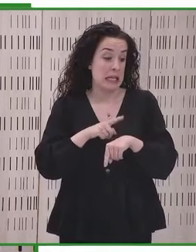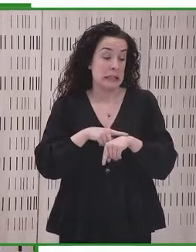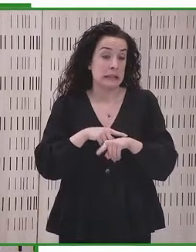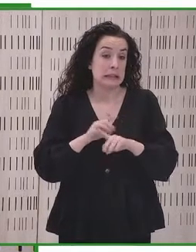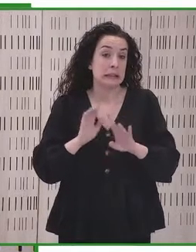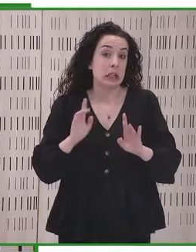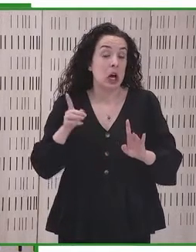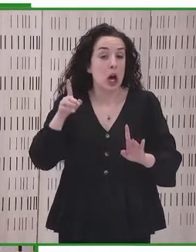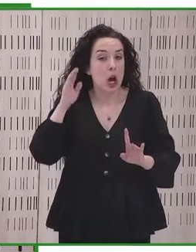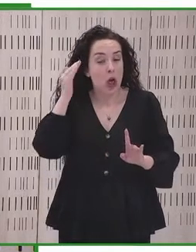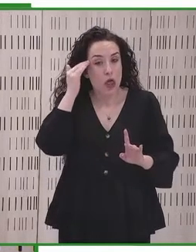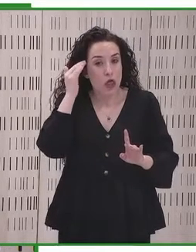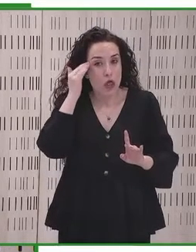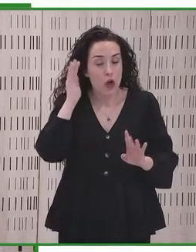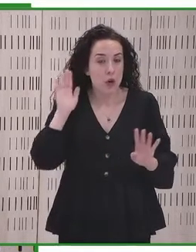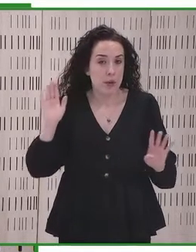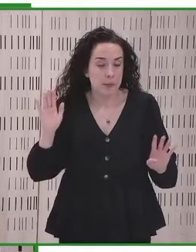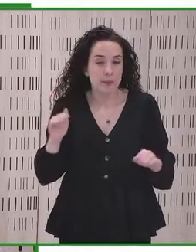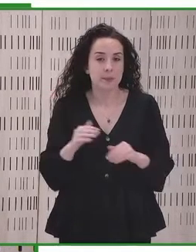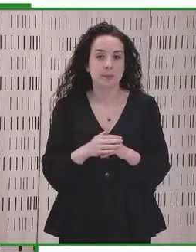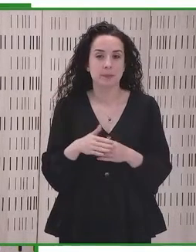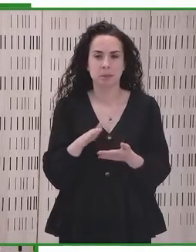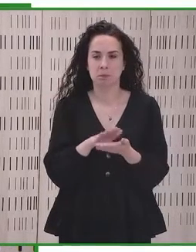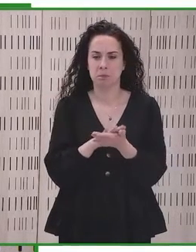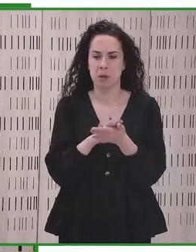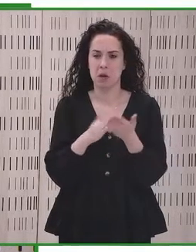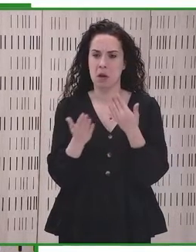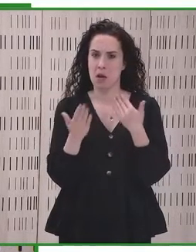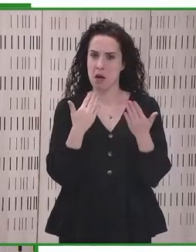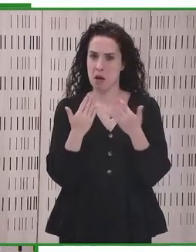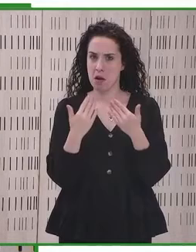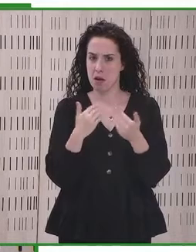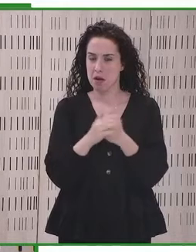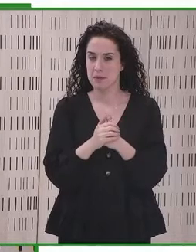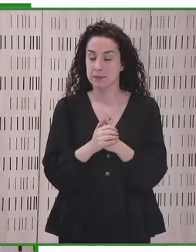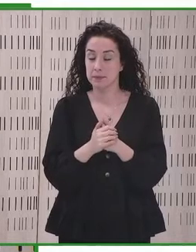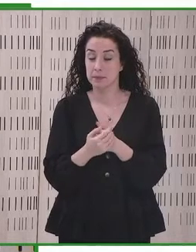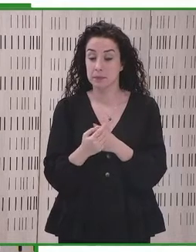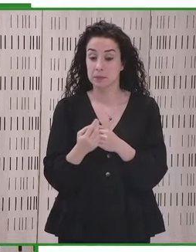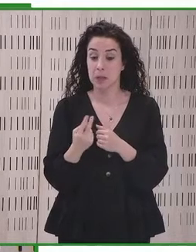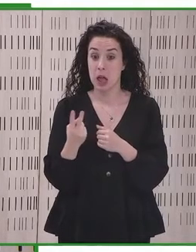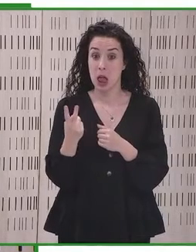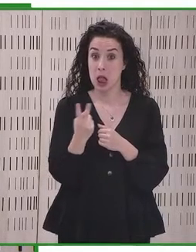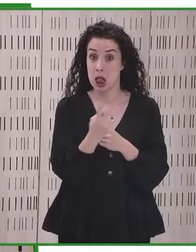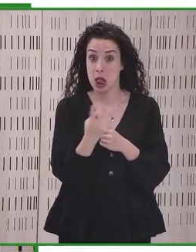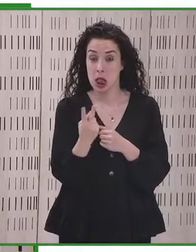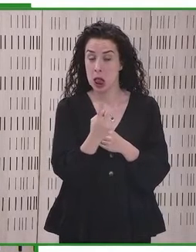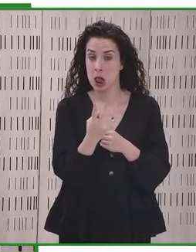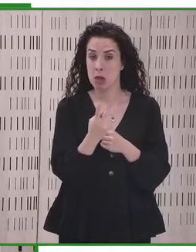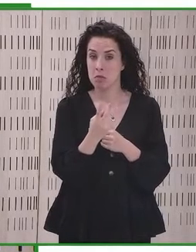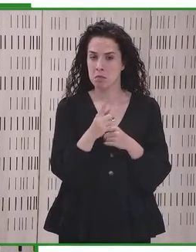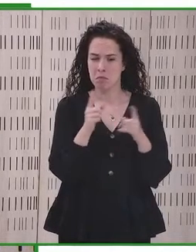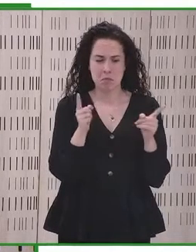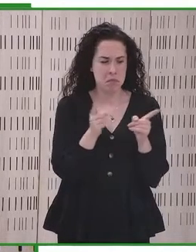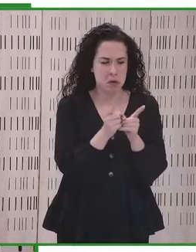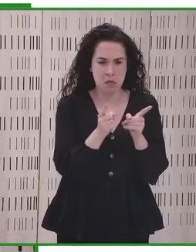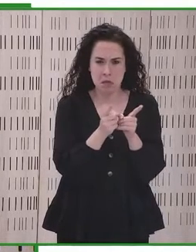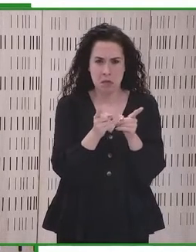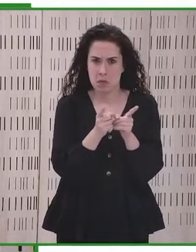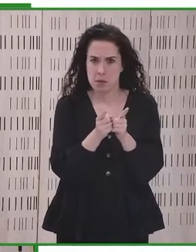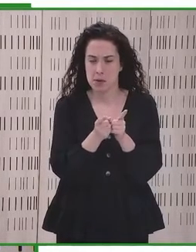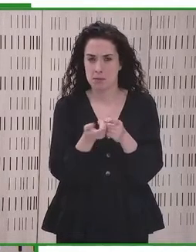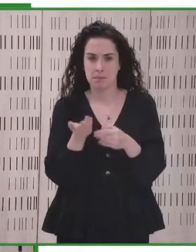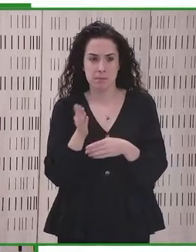sobre inclusión y a la que tendremos la